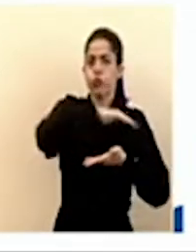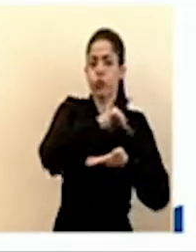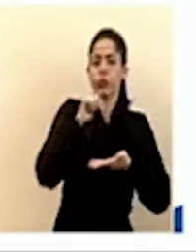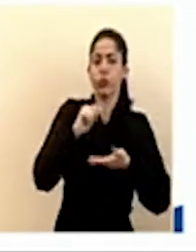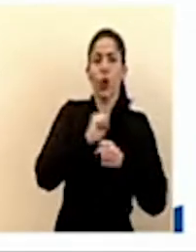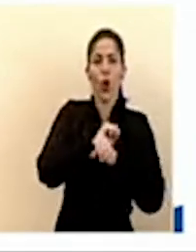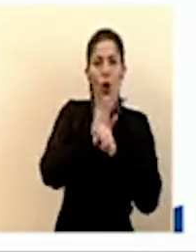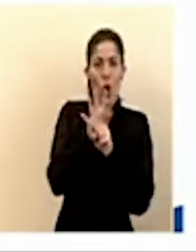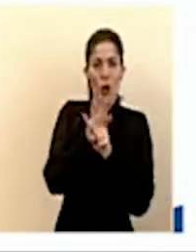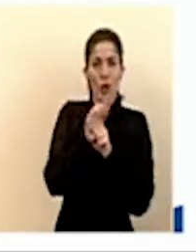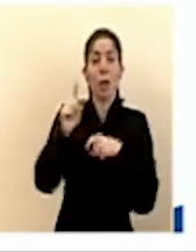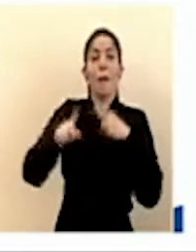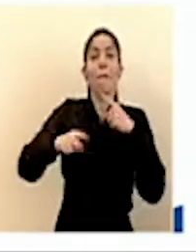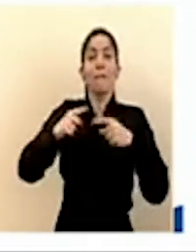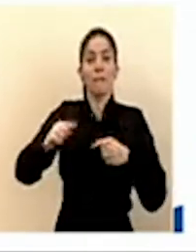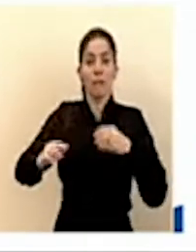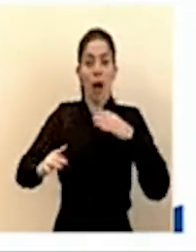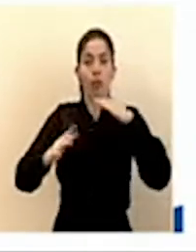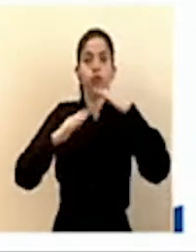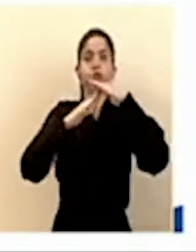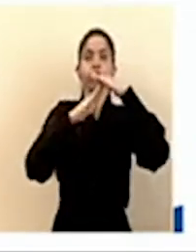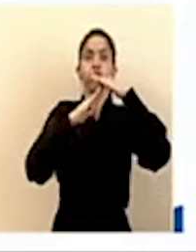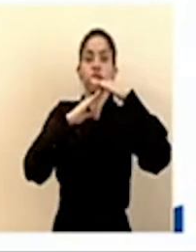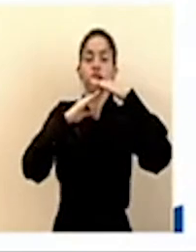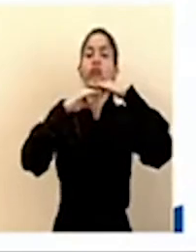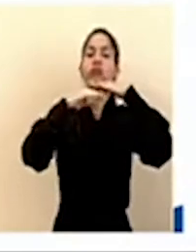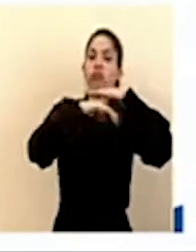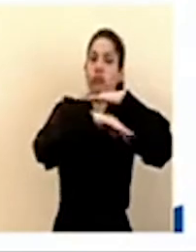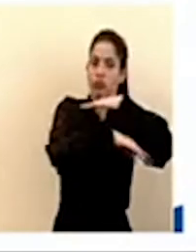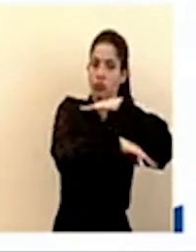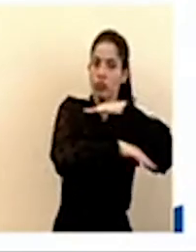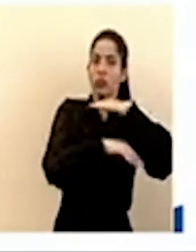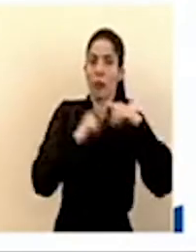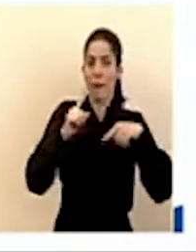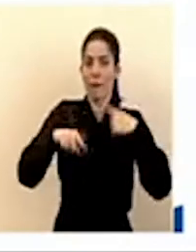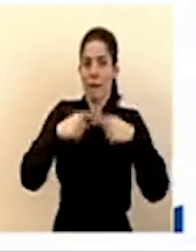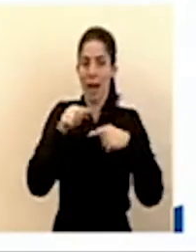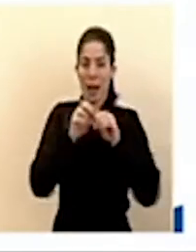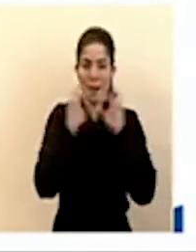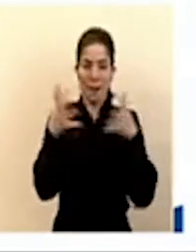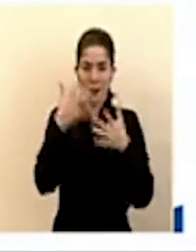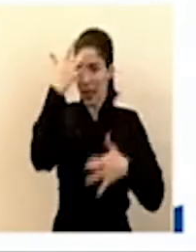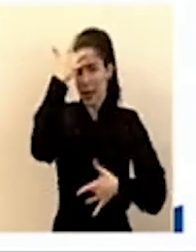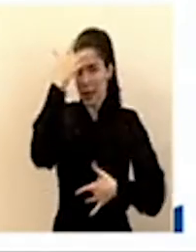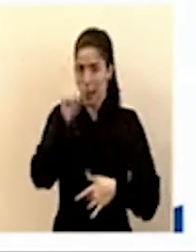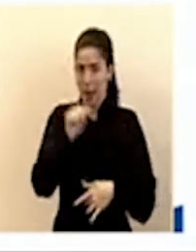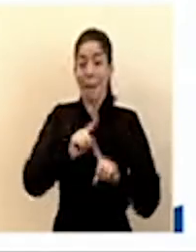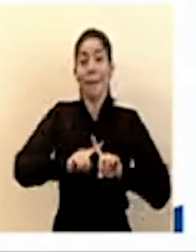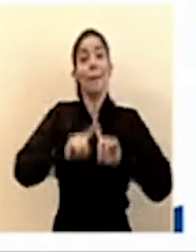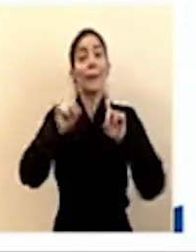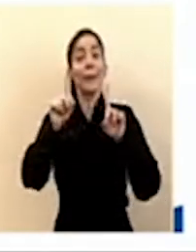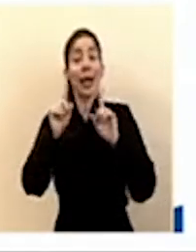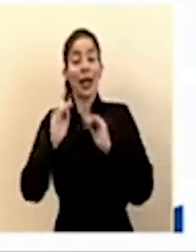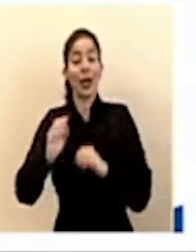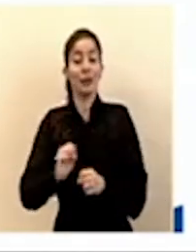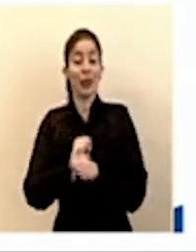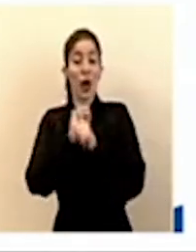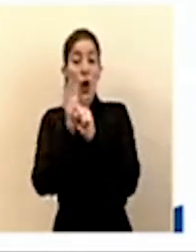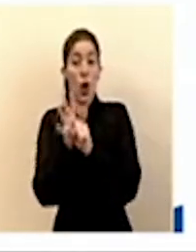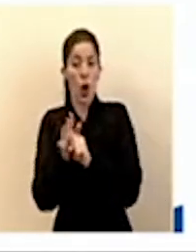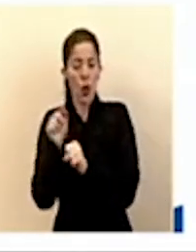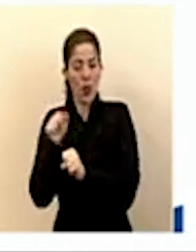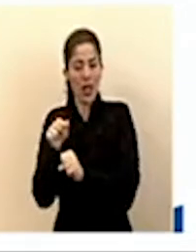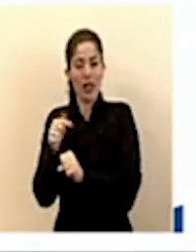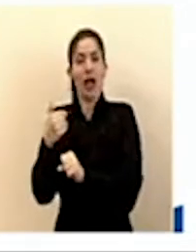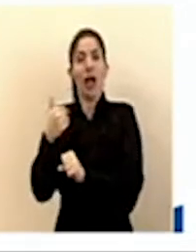-19, que tendrá un pico y luego bajará esta pandemia. Pero, como el COVID-19 conlleva